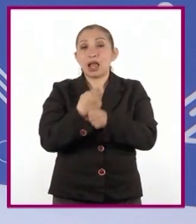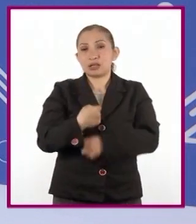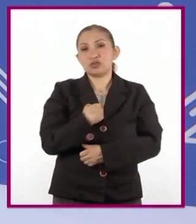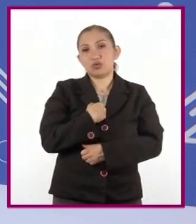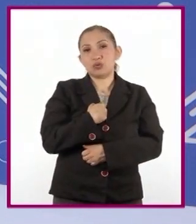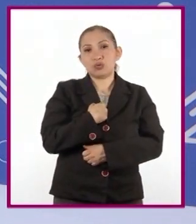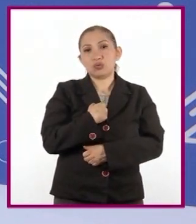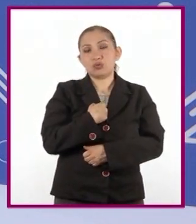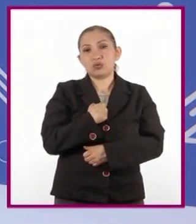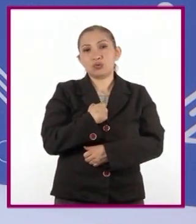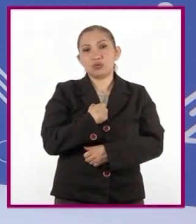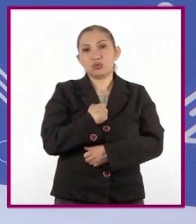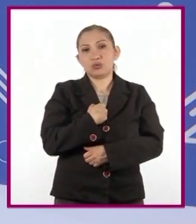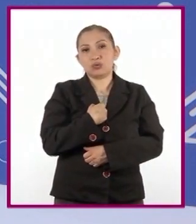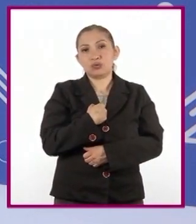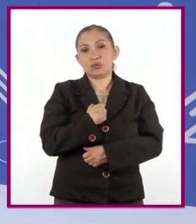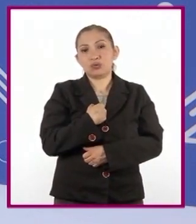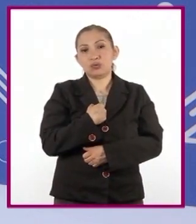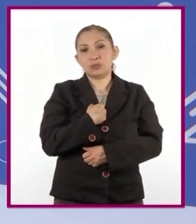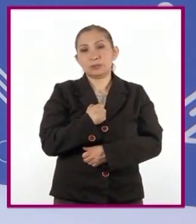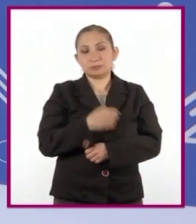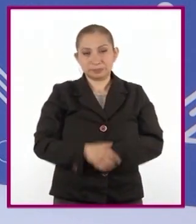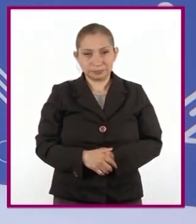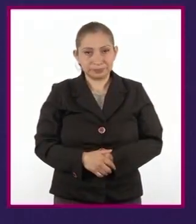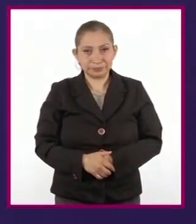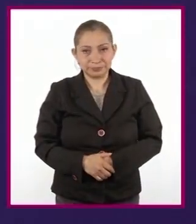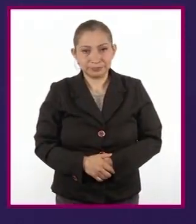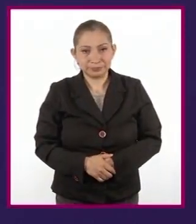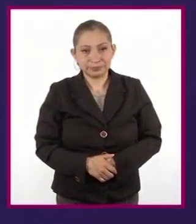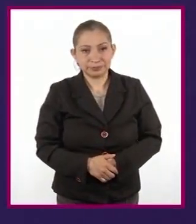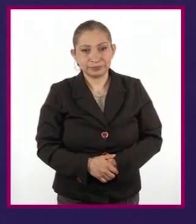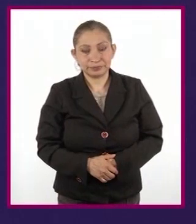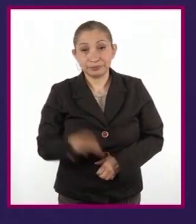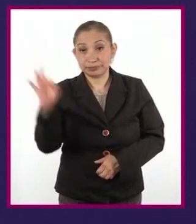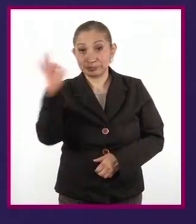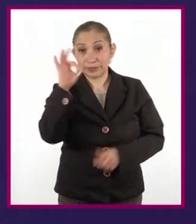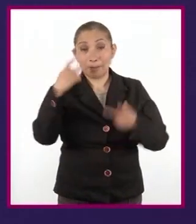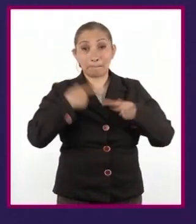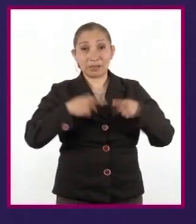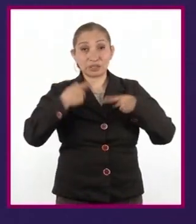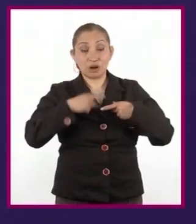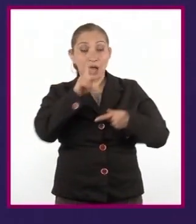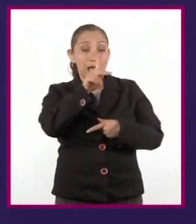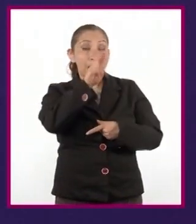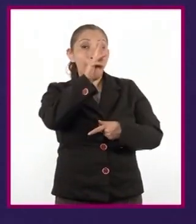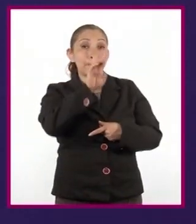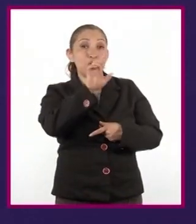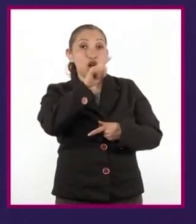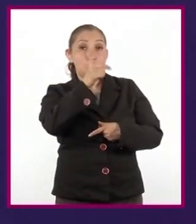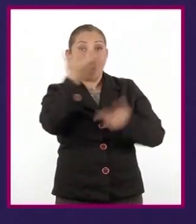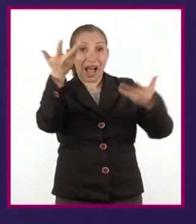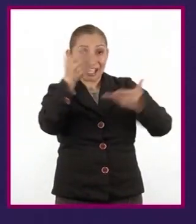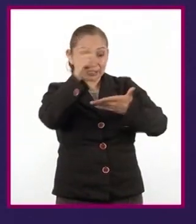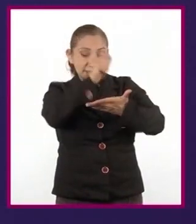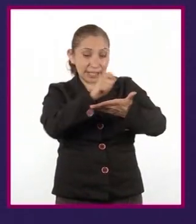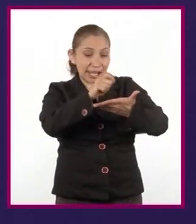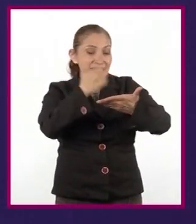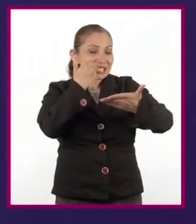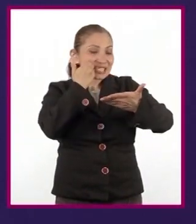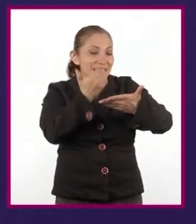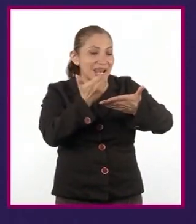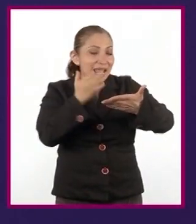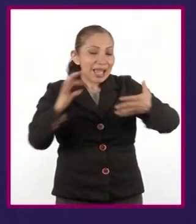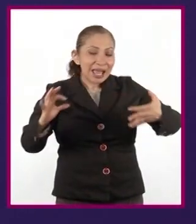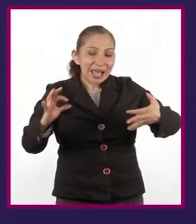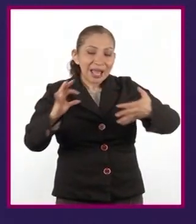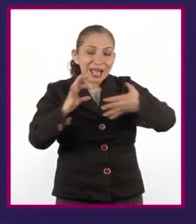persona gramatical, es decir, yo. Si el autor del prólogo tiene la intención de establecer una